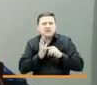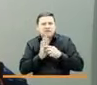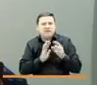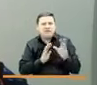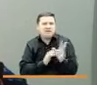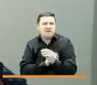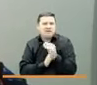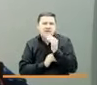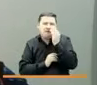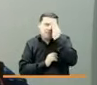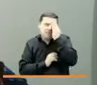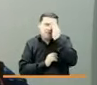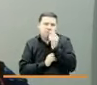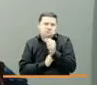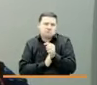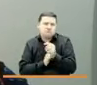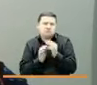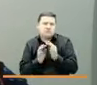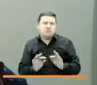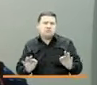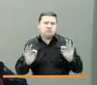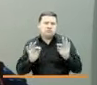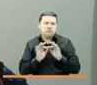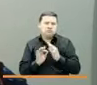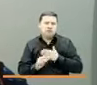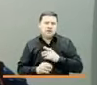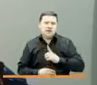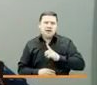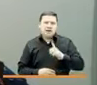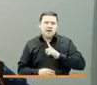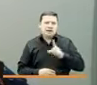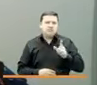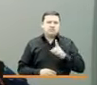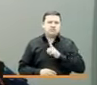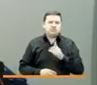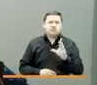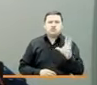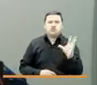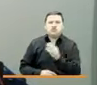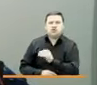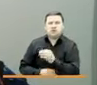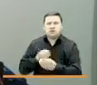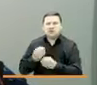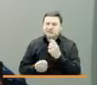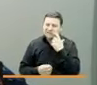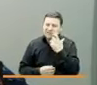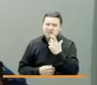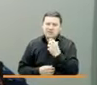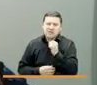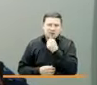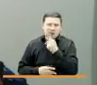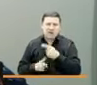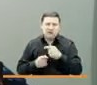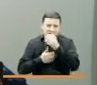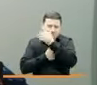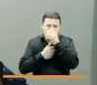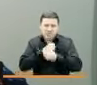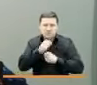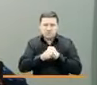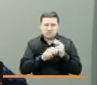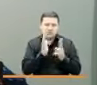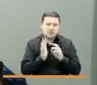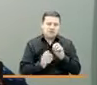la memoria y la importancia de nuestros líderes y todo este hecho atroz que cometió las FARC en el 2006